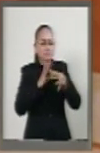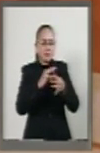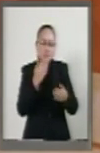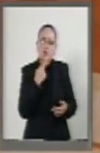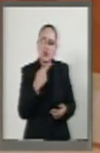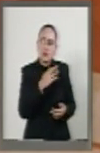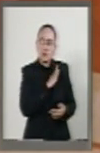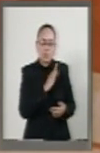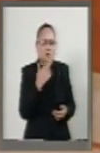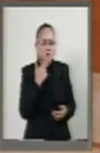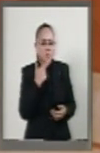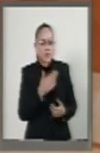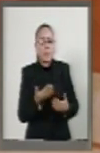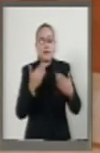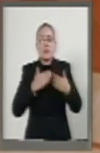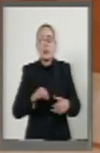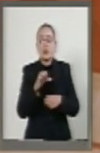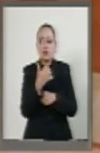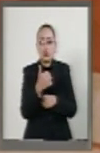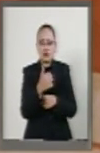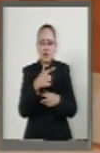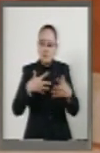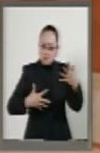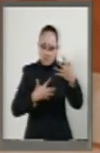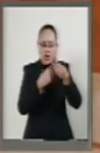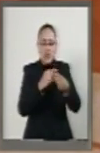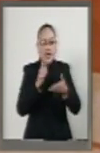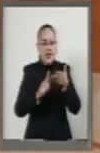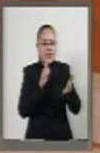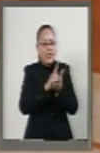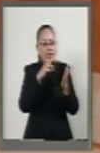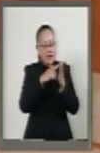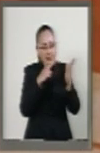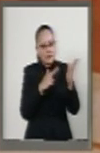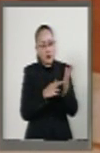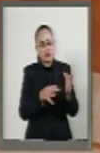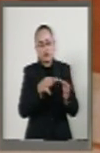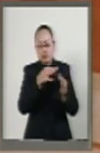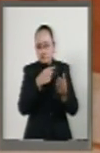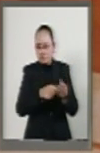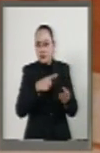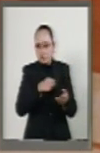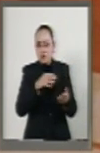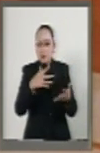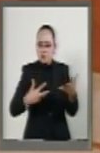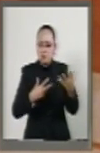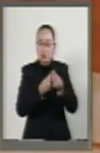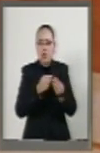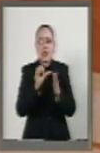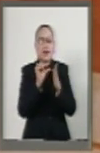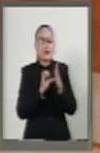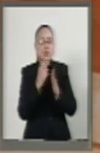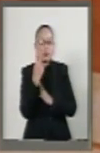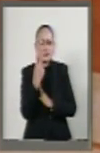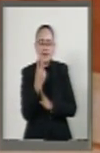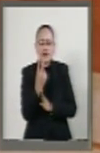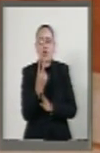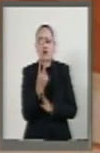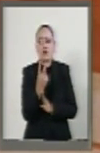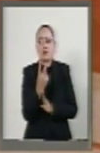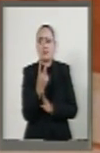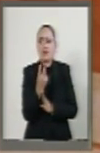Once, las demás que señale esta ley en su reglamento y disposiciones jurídicas aplicables. El artículo 25 quedaría,